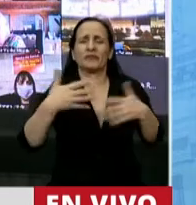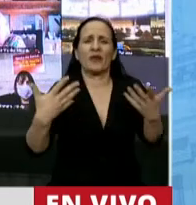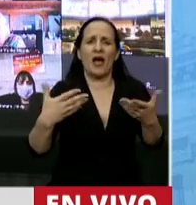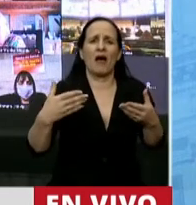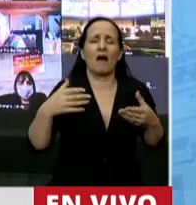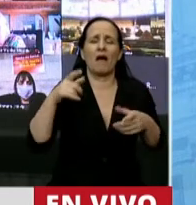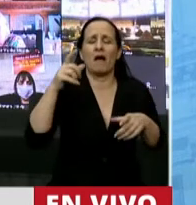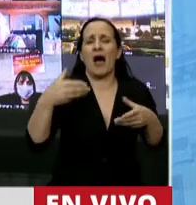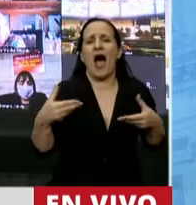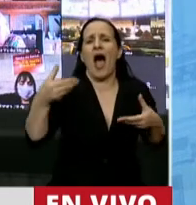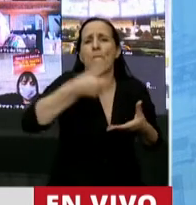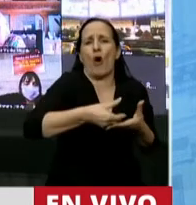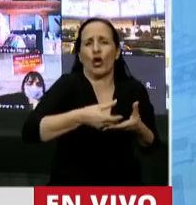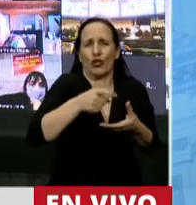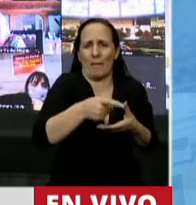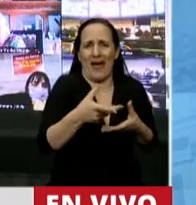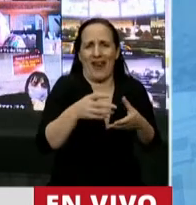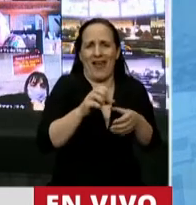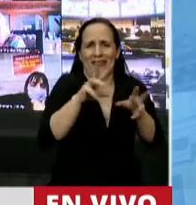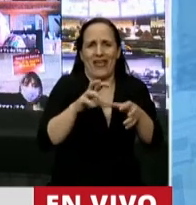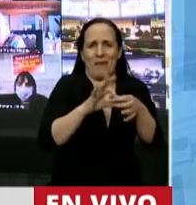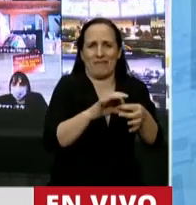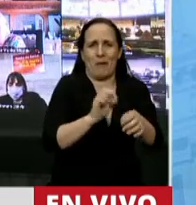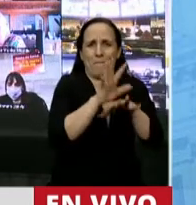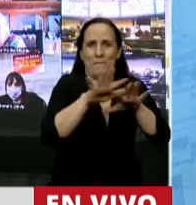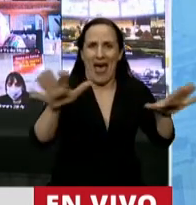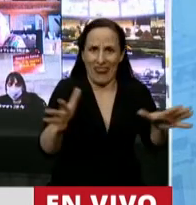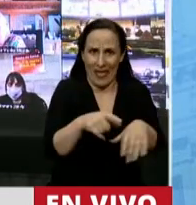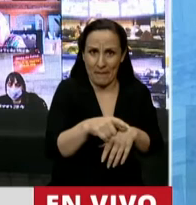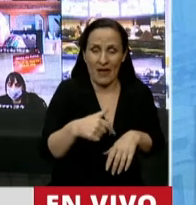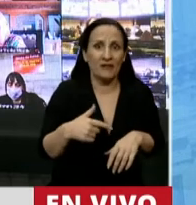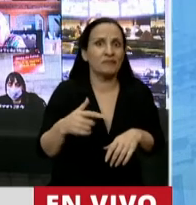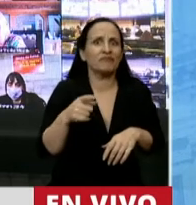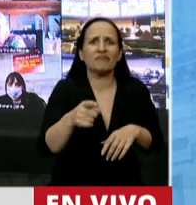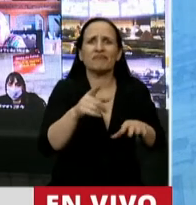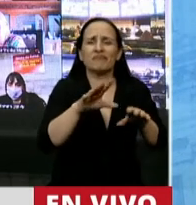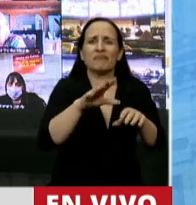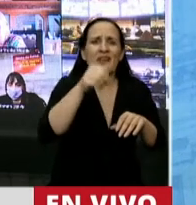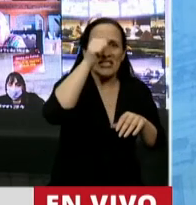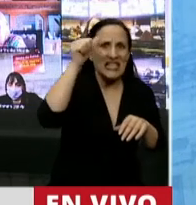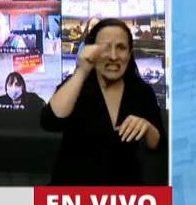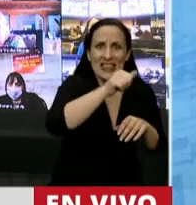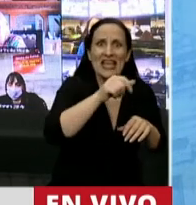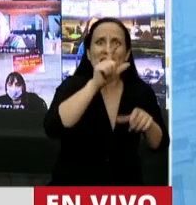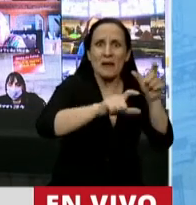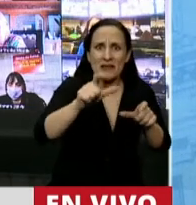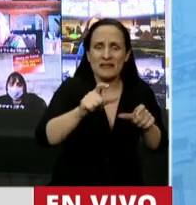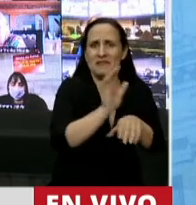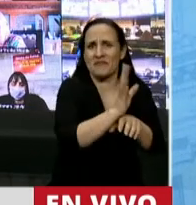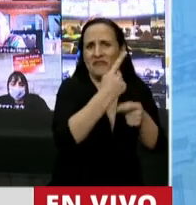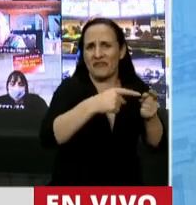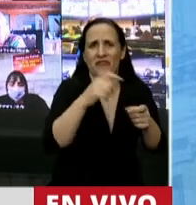solidario para la pandemia. Ahí participaron, anoté hoy, 66 artistas, 36